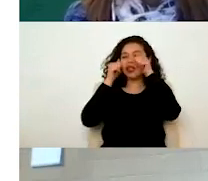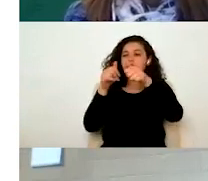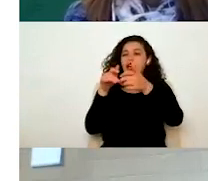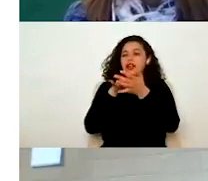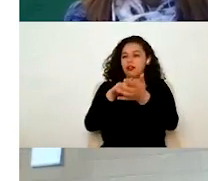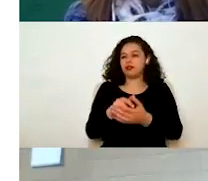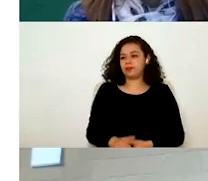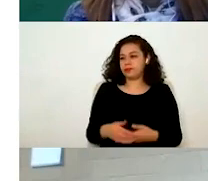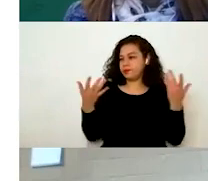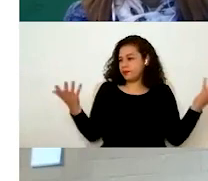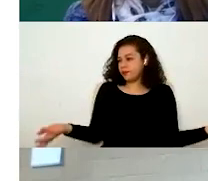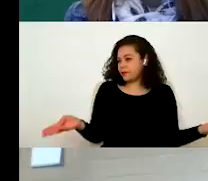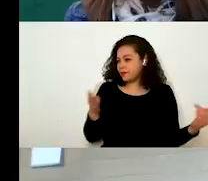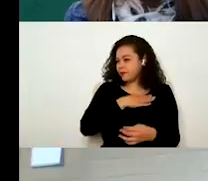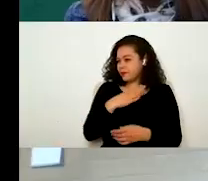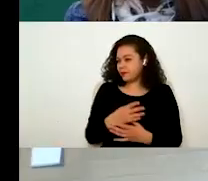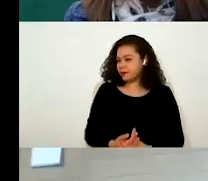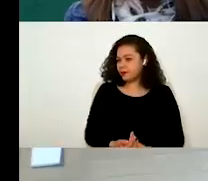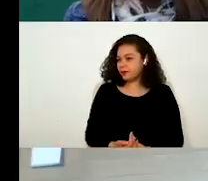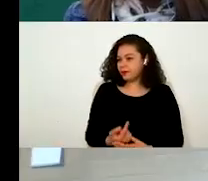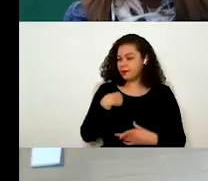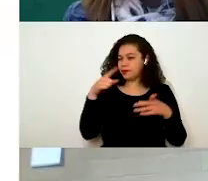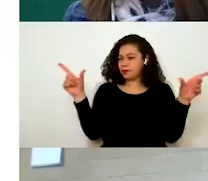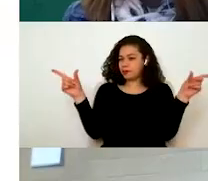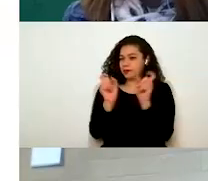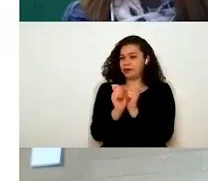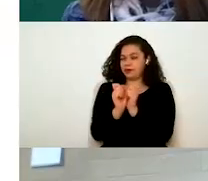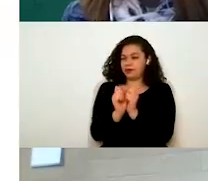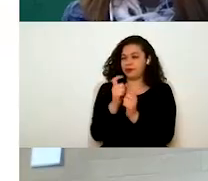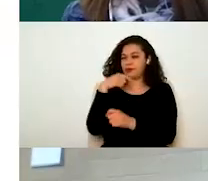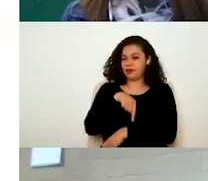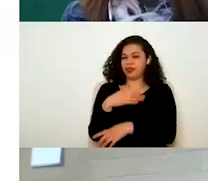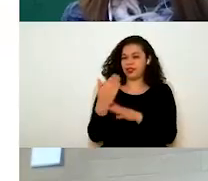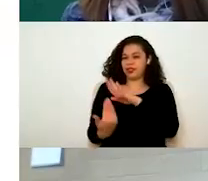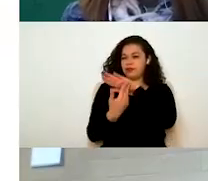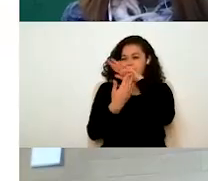Y bueno, por mi parte, sería todo por parte de mesa de ayuda.